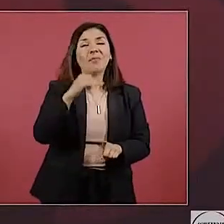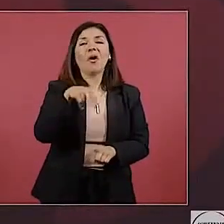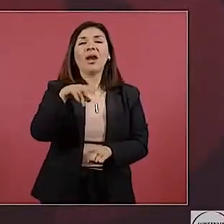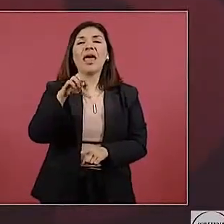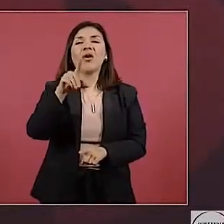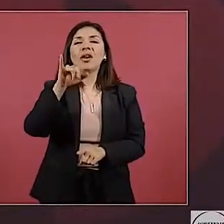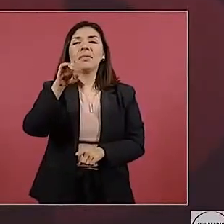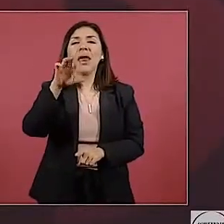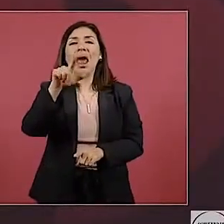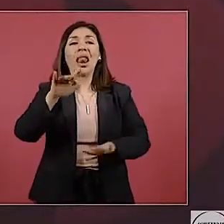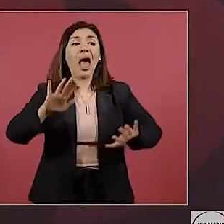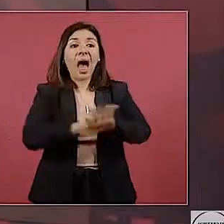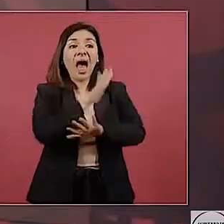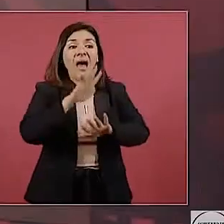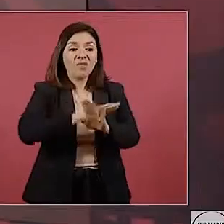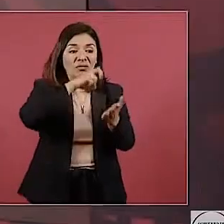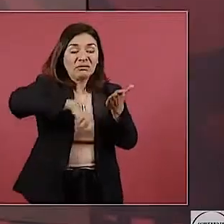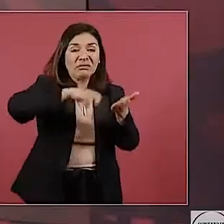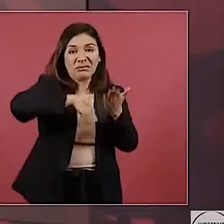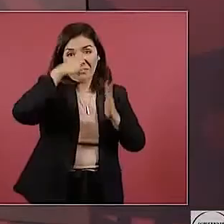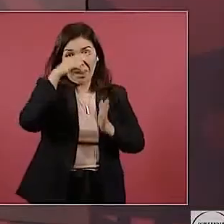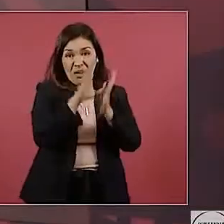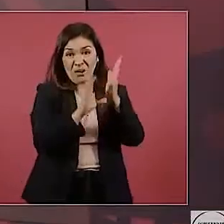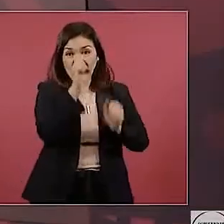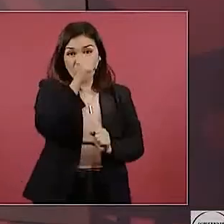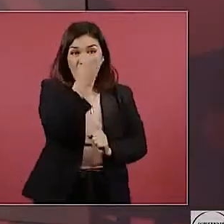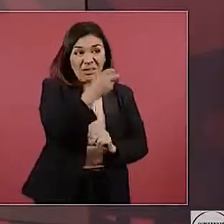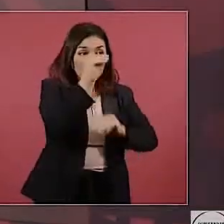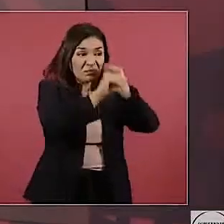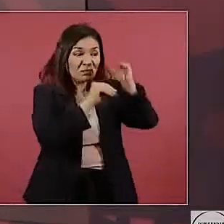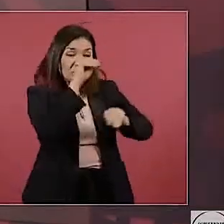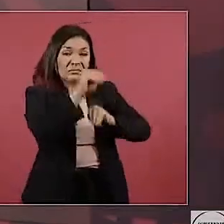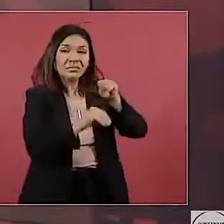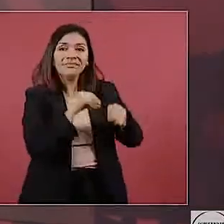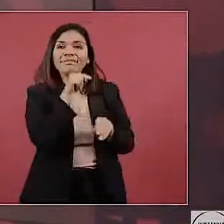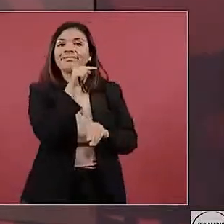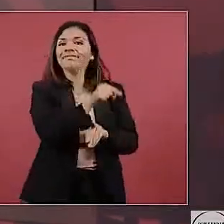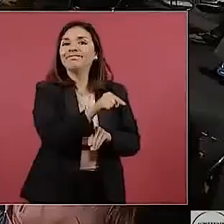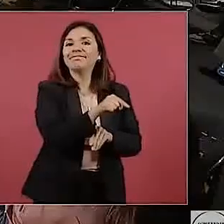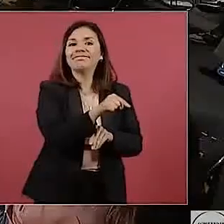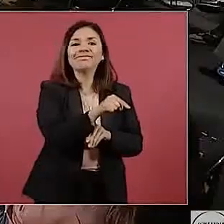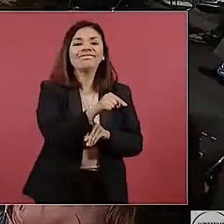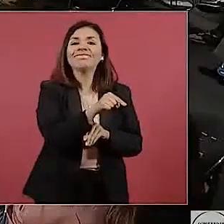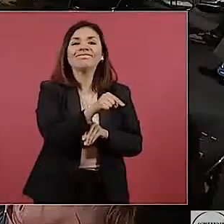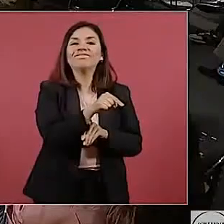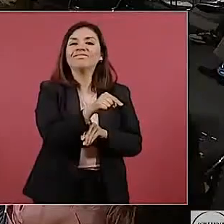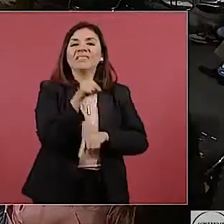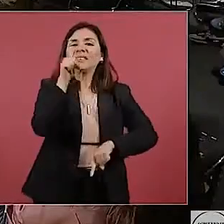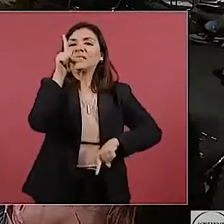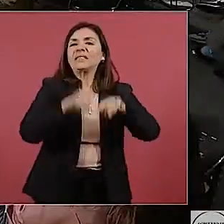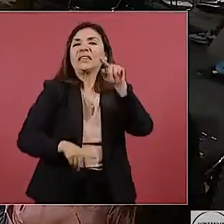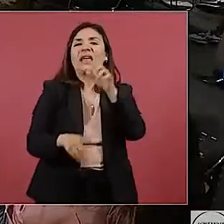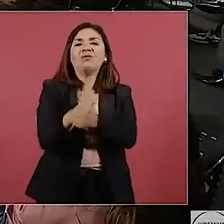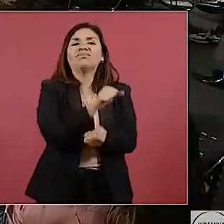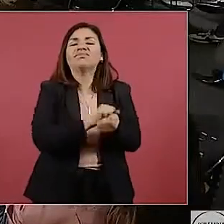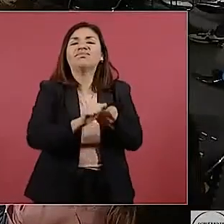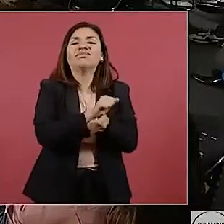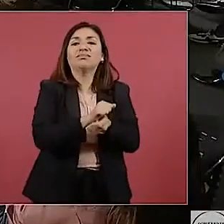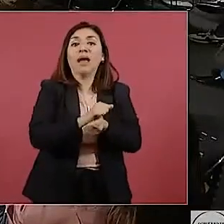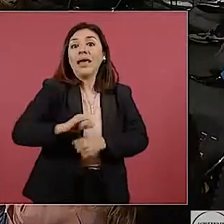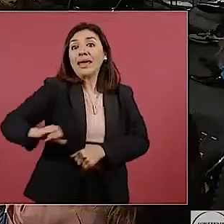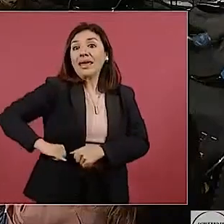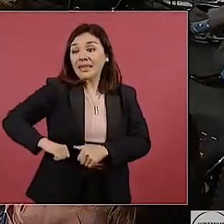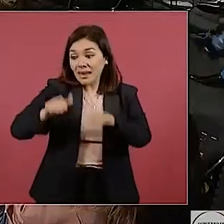borraron el interés